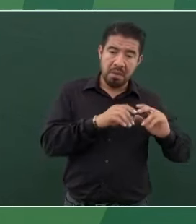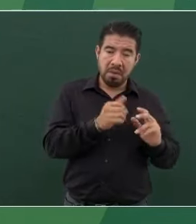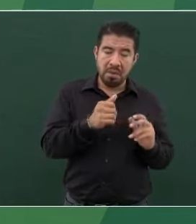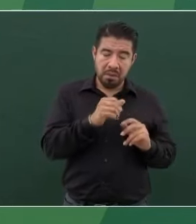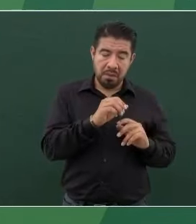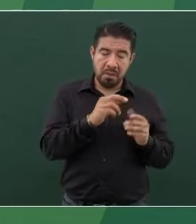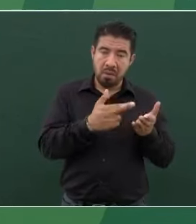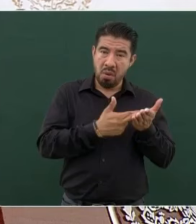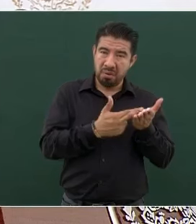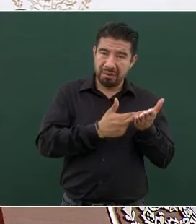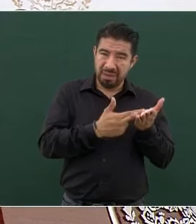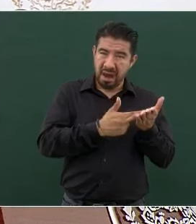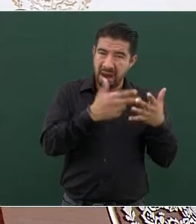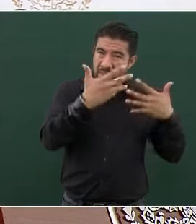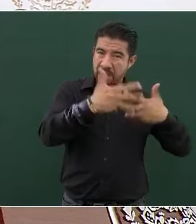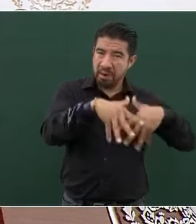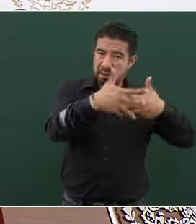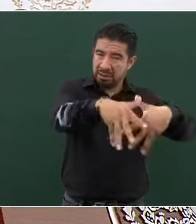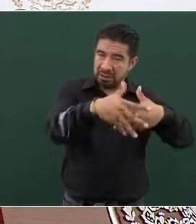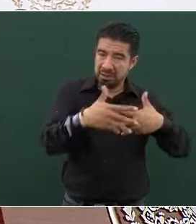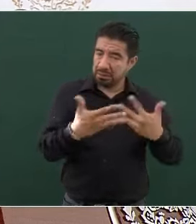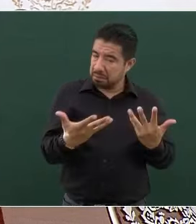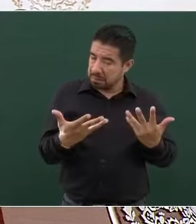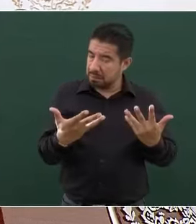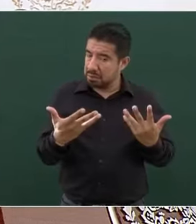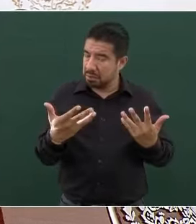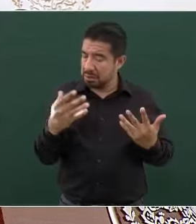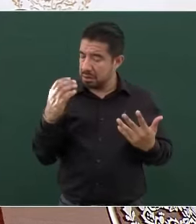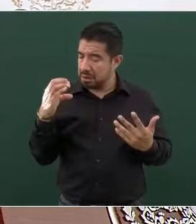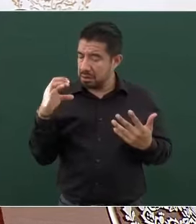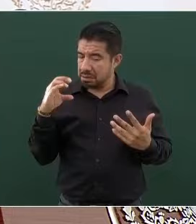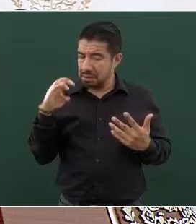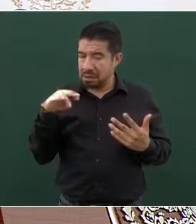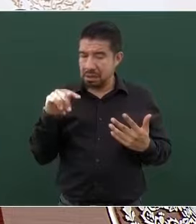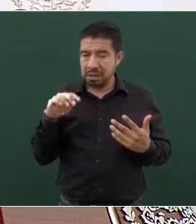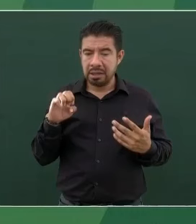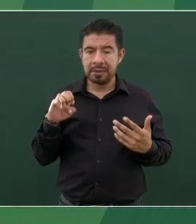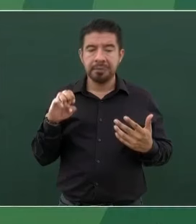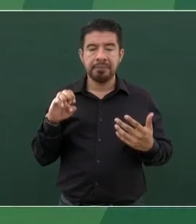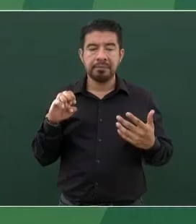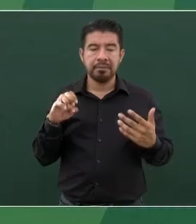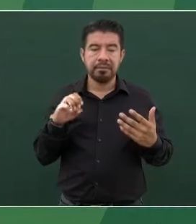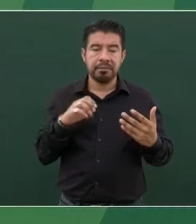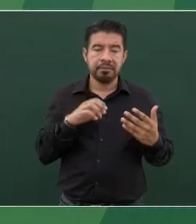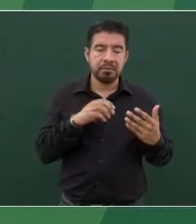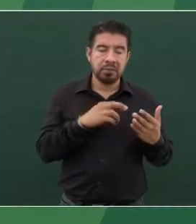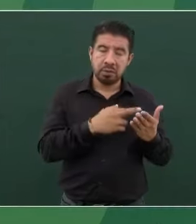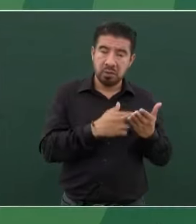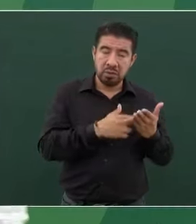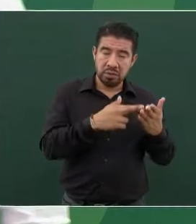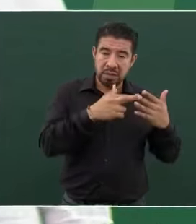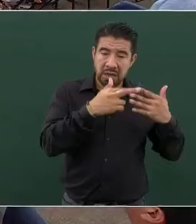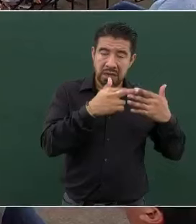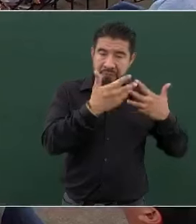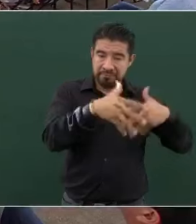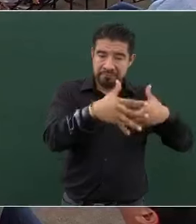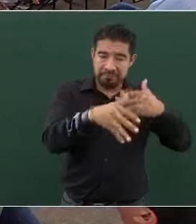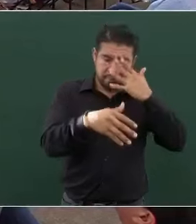resuelvan